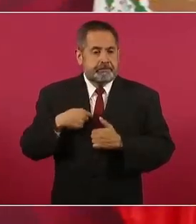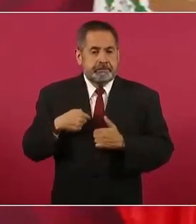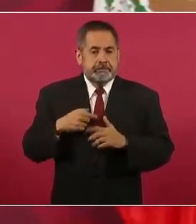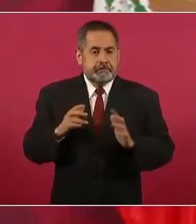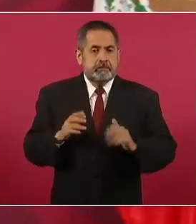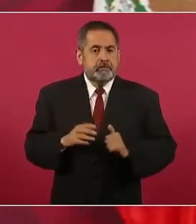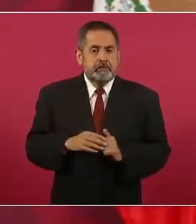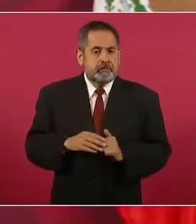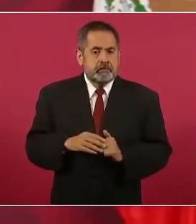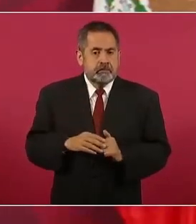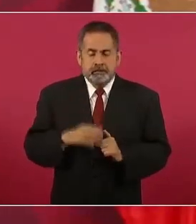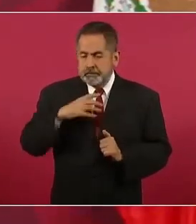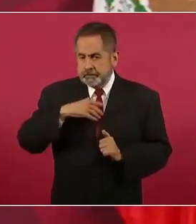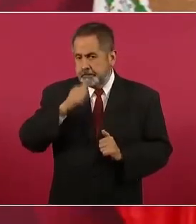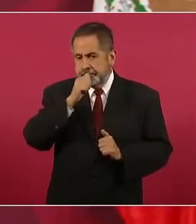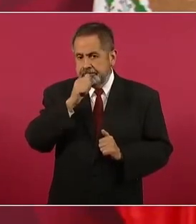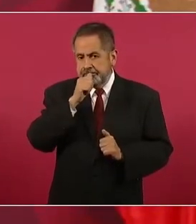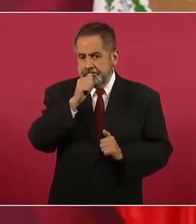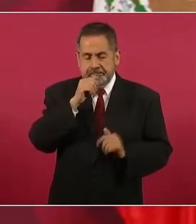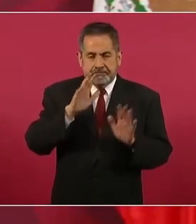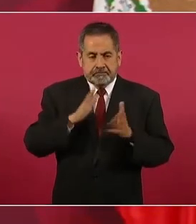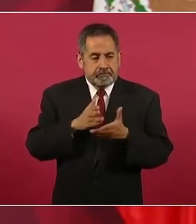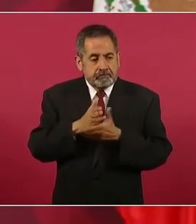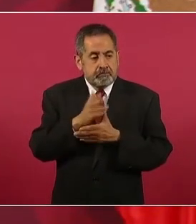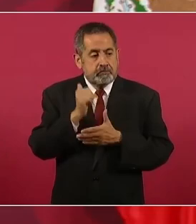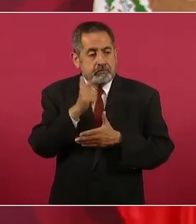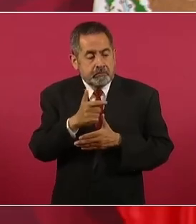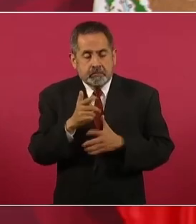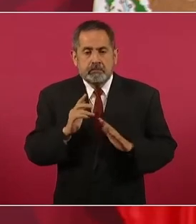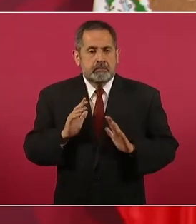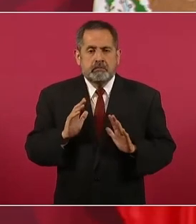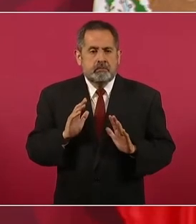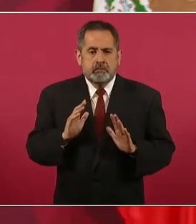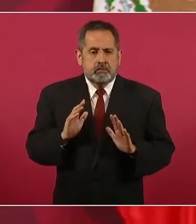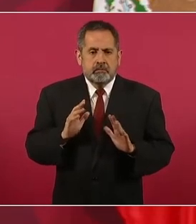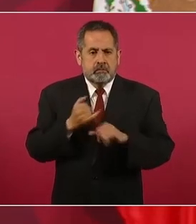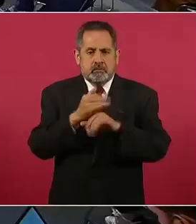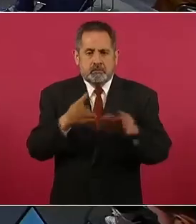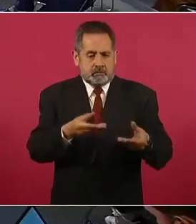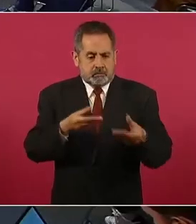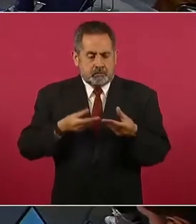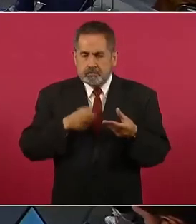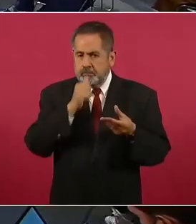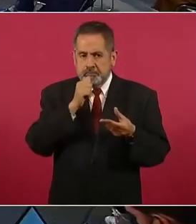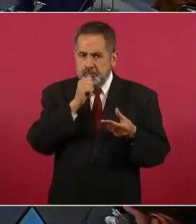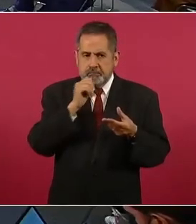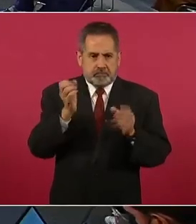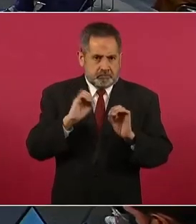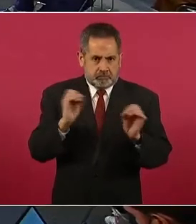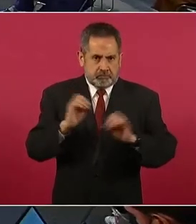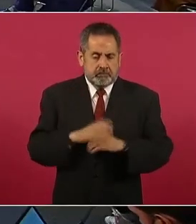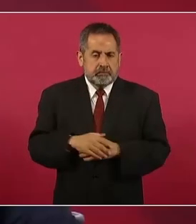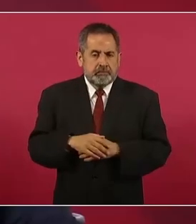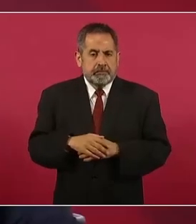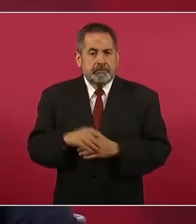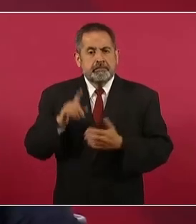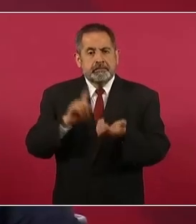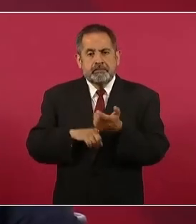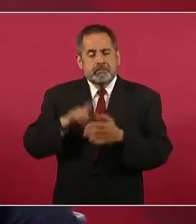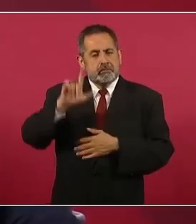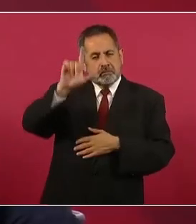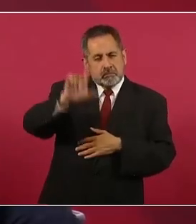todavía no tenemos información. Los lunes